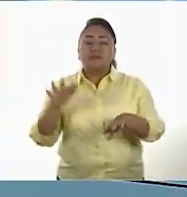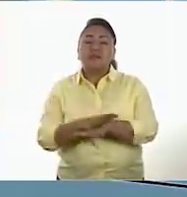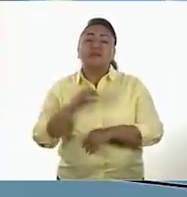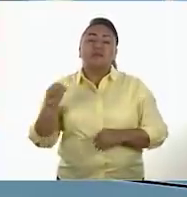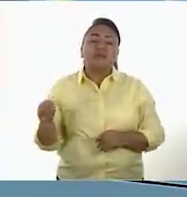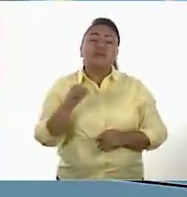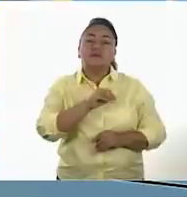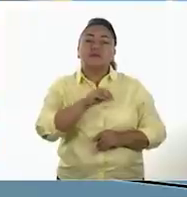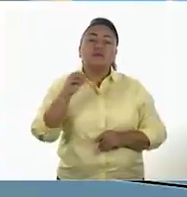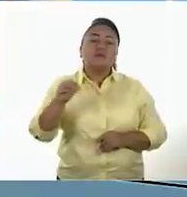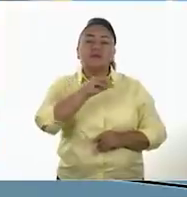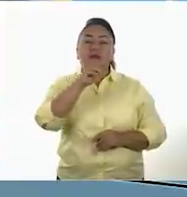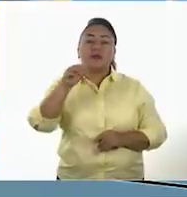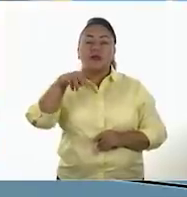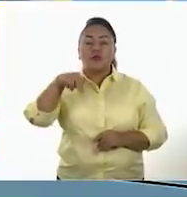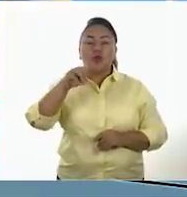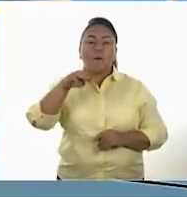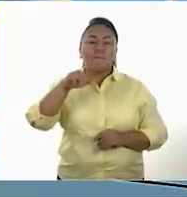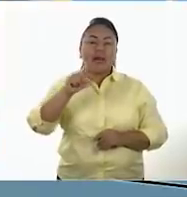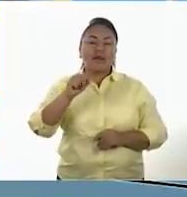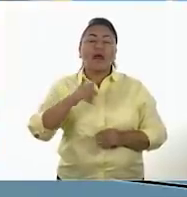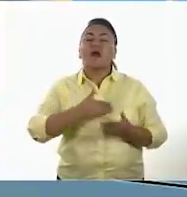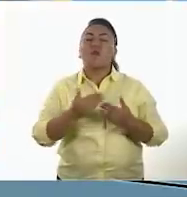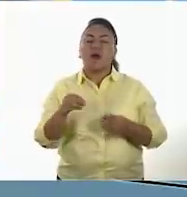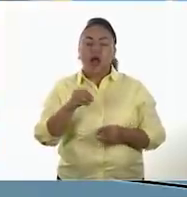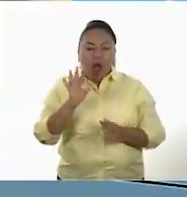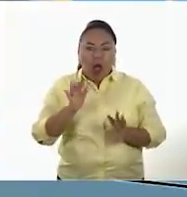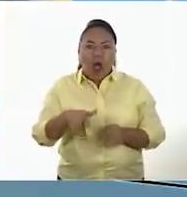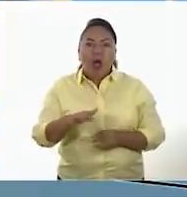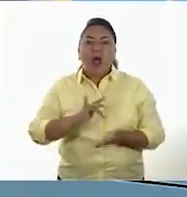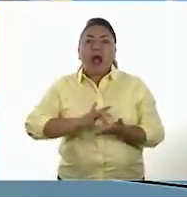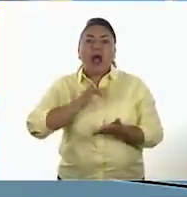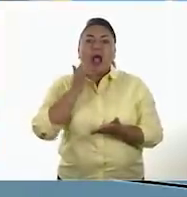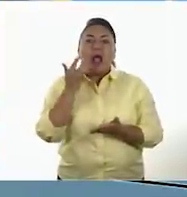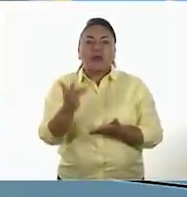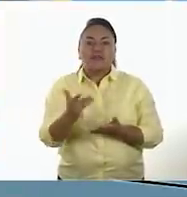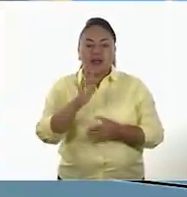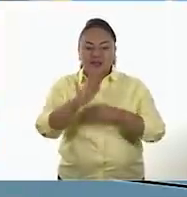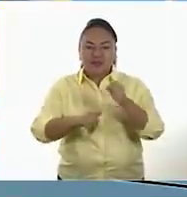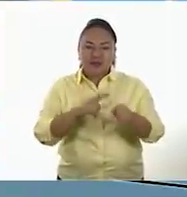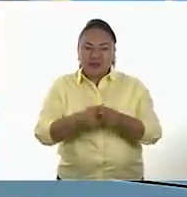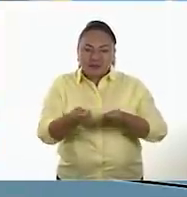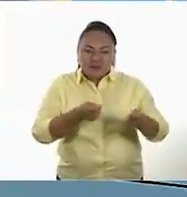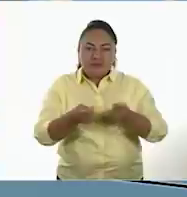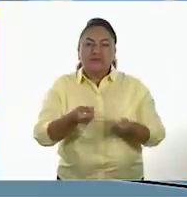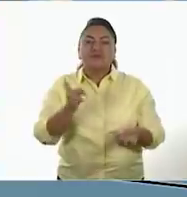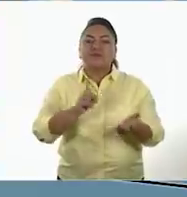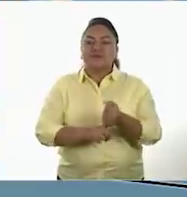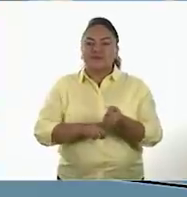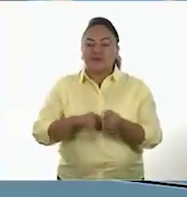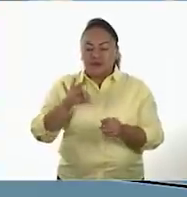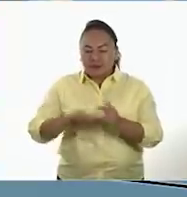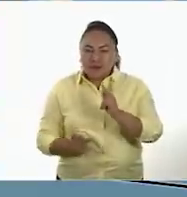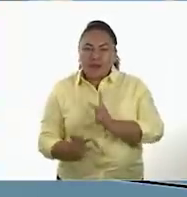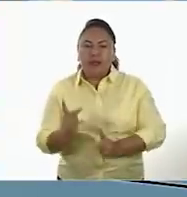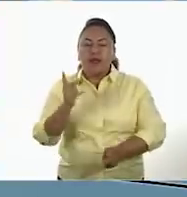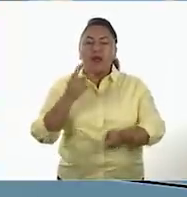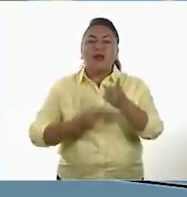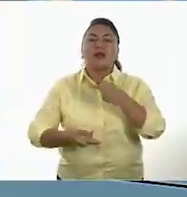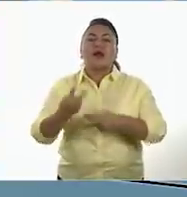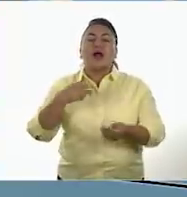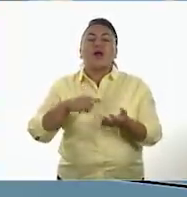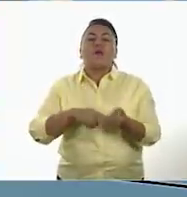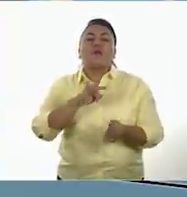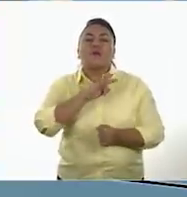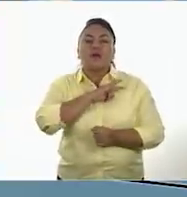para poder tener una vida más cómoda y tranquila, gracias a la domesticación y el proceso de invención de la agricultura. Eso